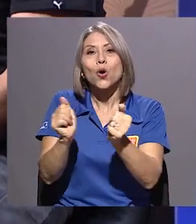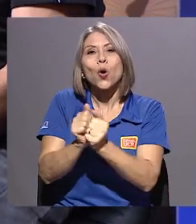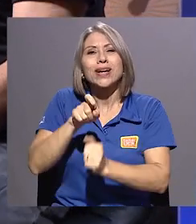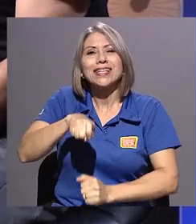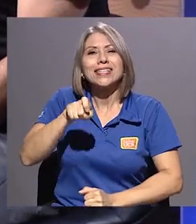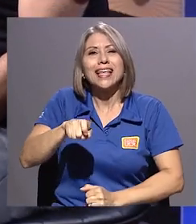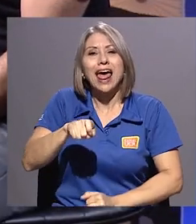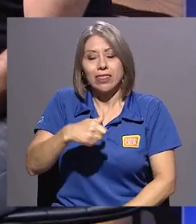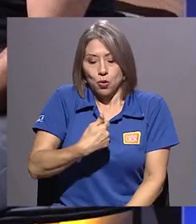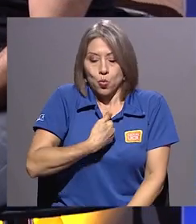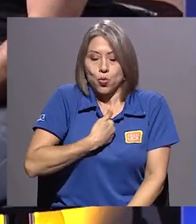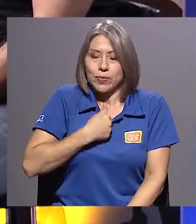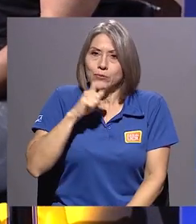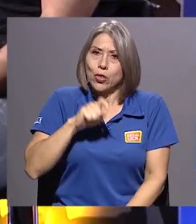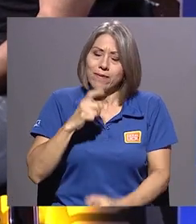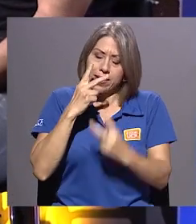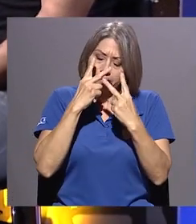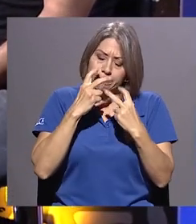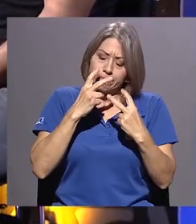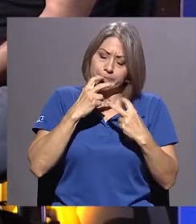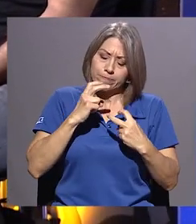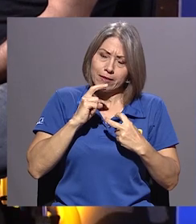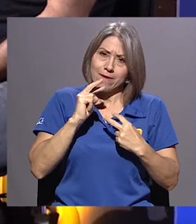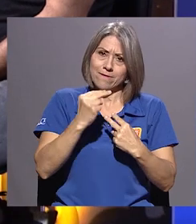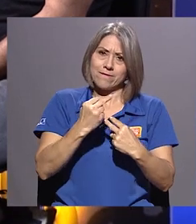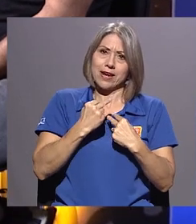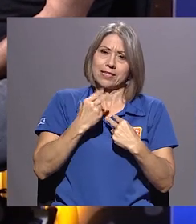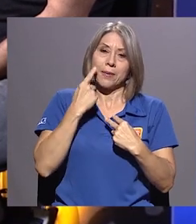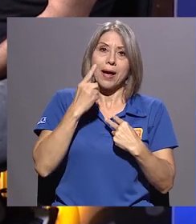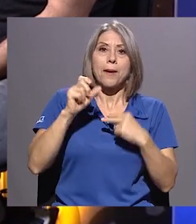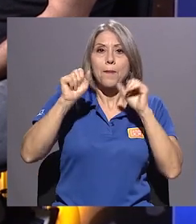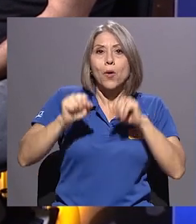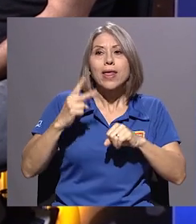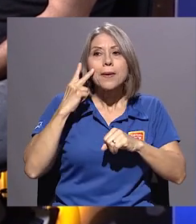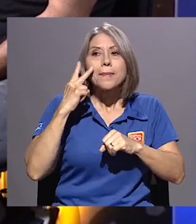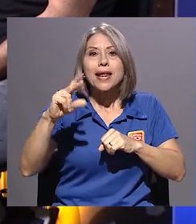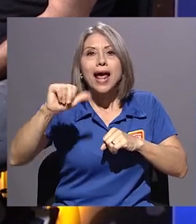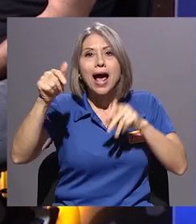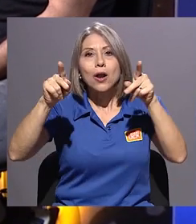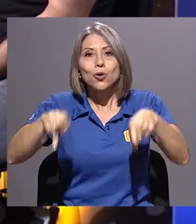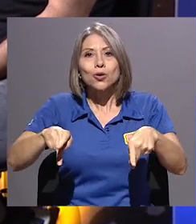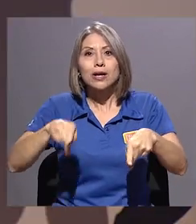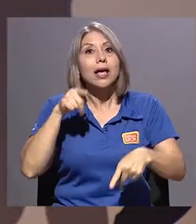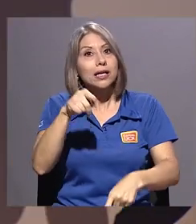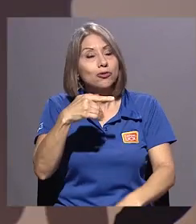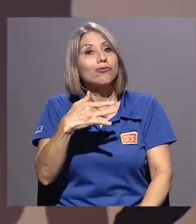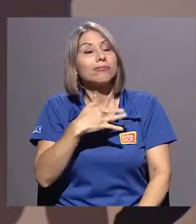mismo para poder ver al otro. Y a mí eso me parece una de las cosas más fascinantes de la obra.